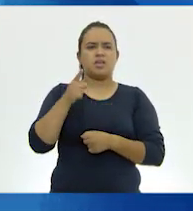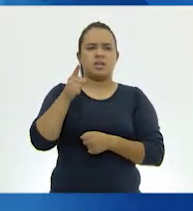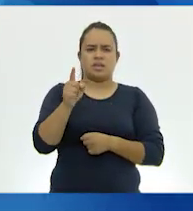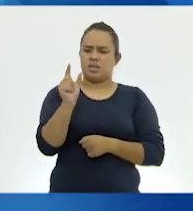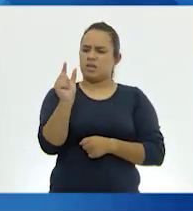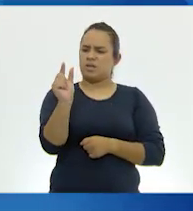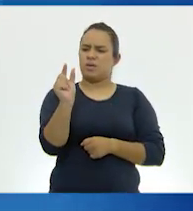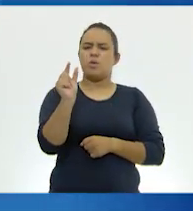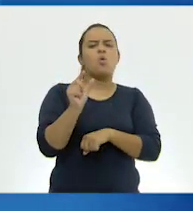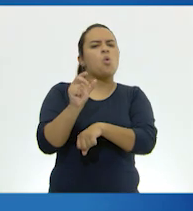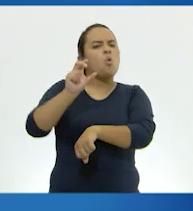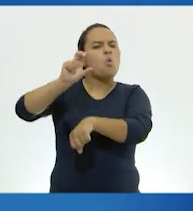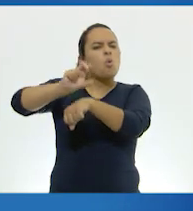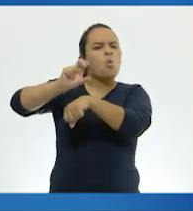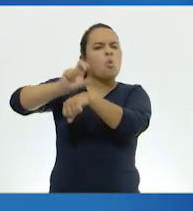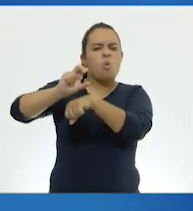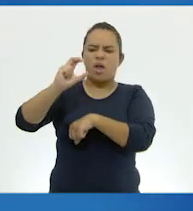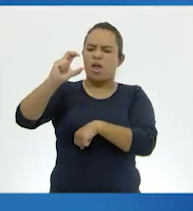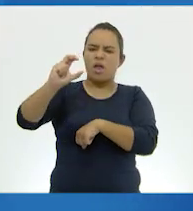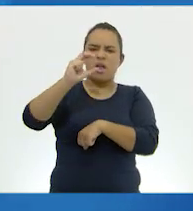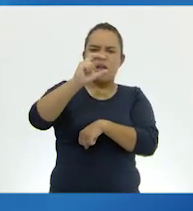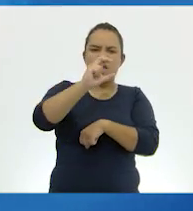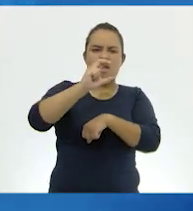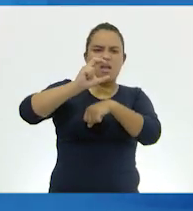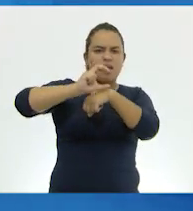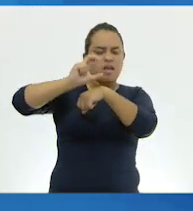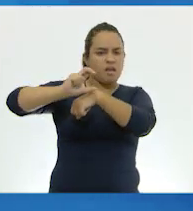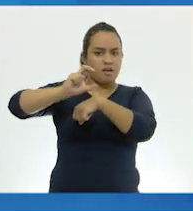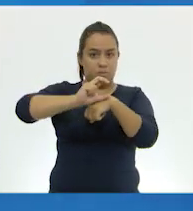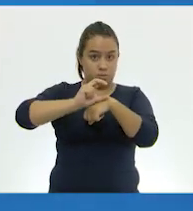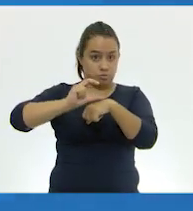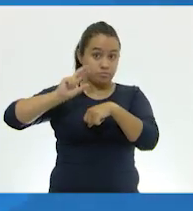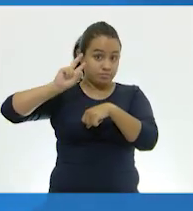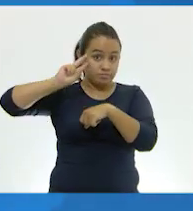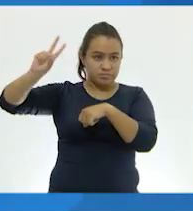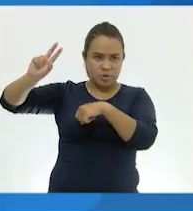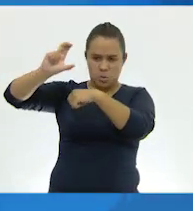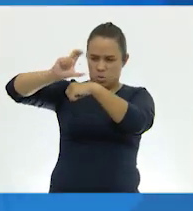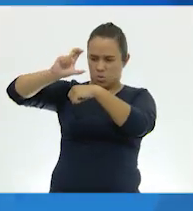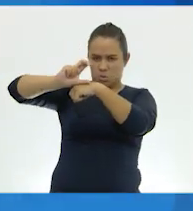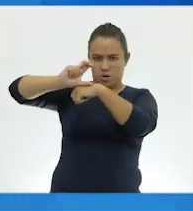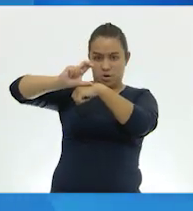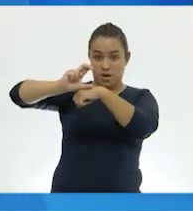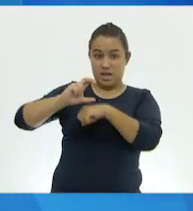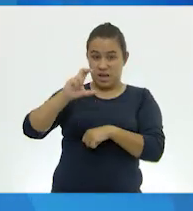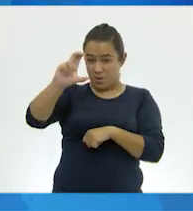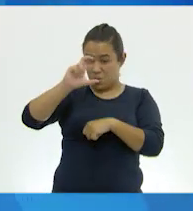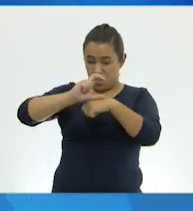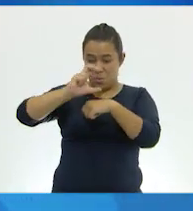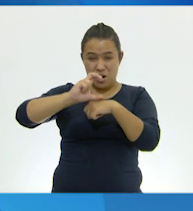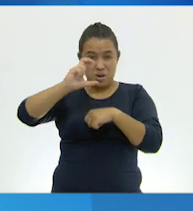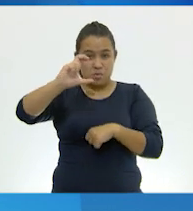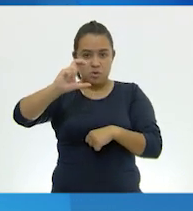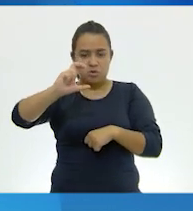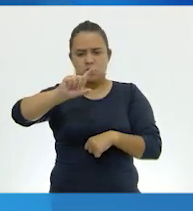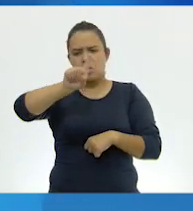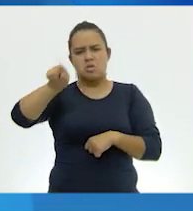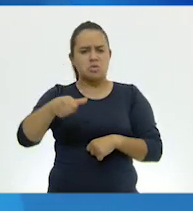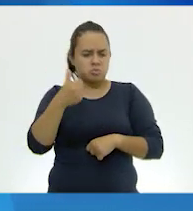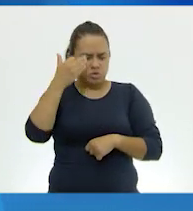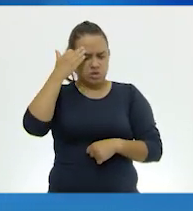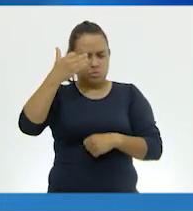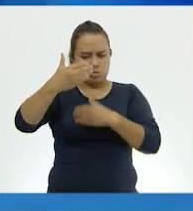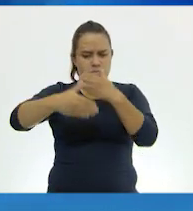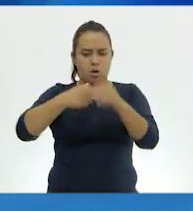pequeños huevecillos, ¿ya los viste? Exacto. Ok. Esos pequeños huevecillos un tiempo después